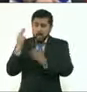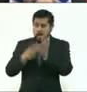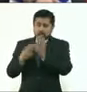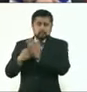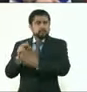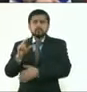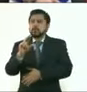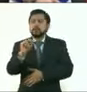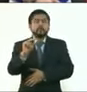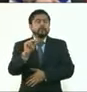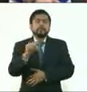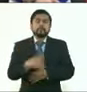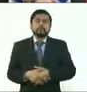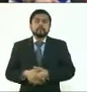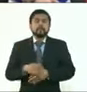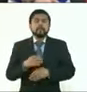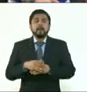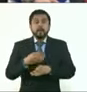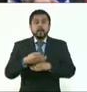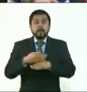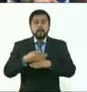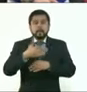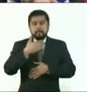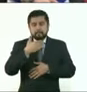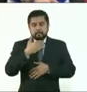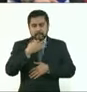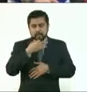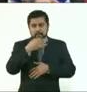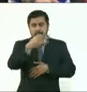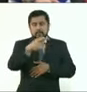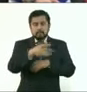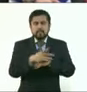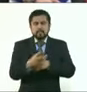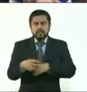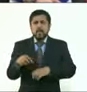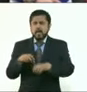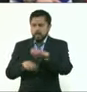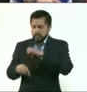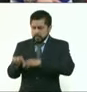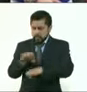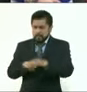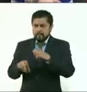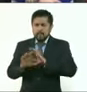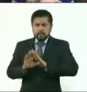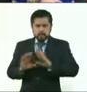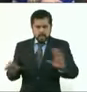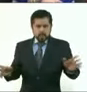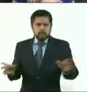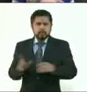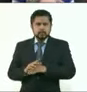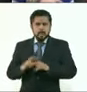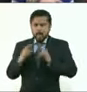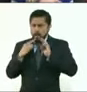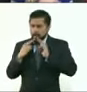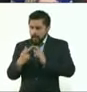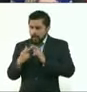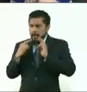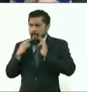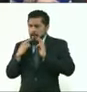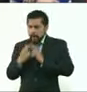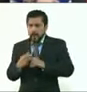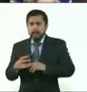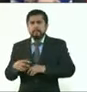a anunciar que estamos trabajando con las agencias distribuidoras y la Agencia Mexicana de la Industria Automotriz,